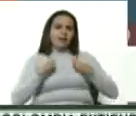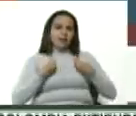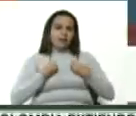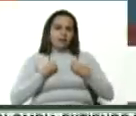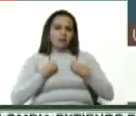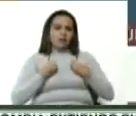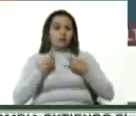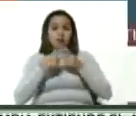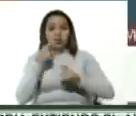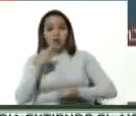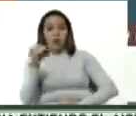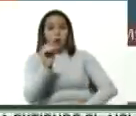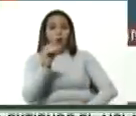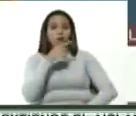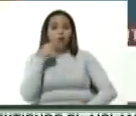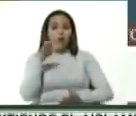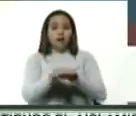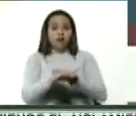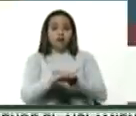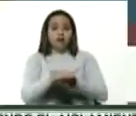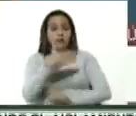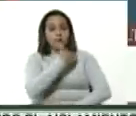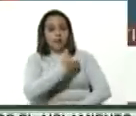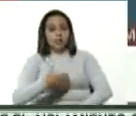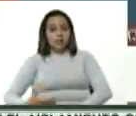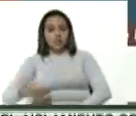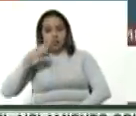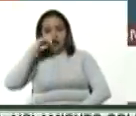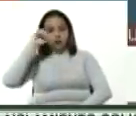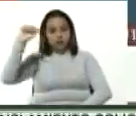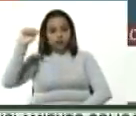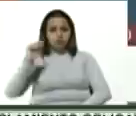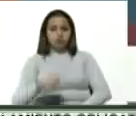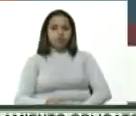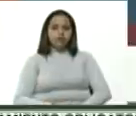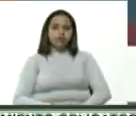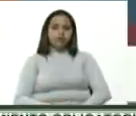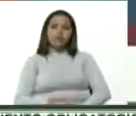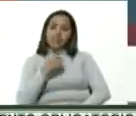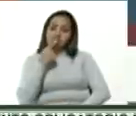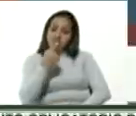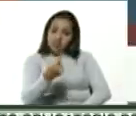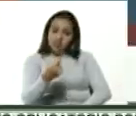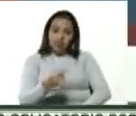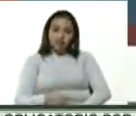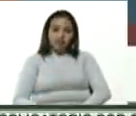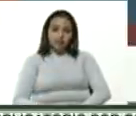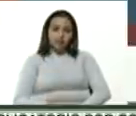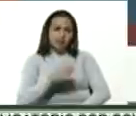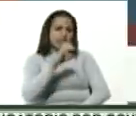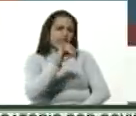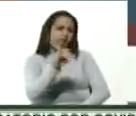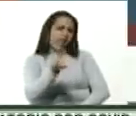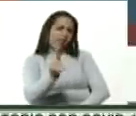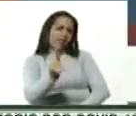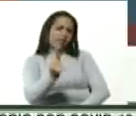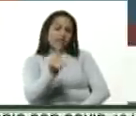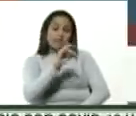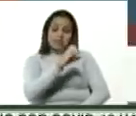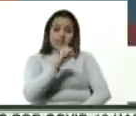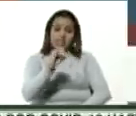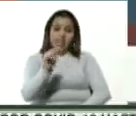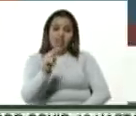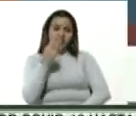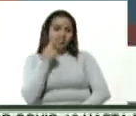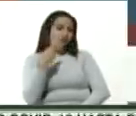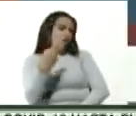incluso dijeron, muerto, al presidente Nicolás Maduro. Esto ocurre allí, la CIA dice que no sabe nada, las autoridades de